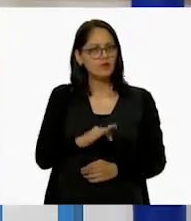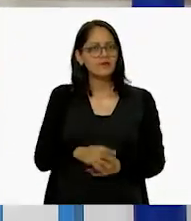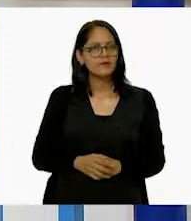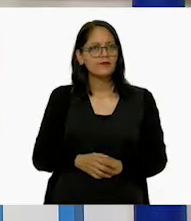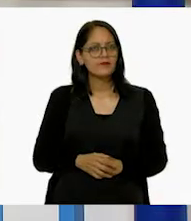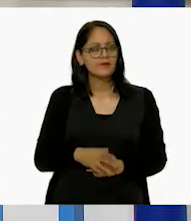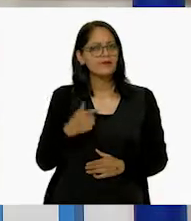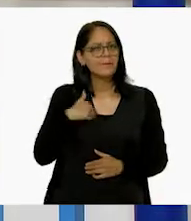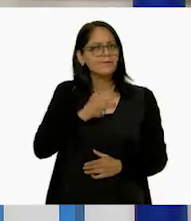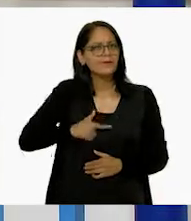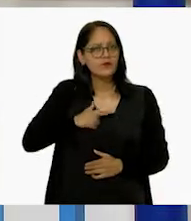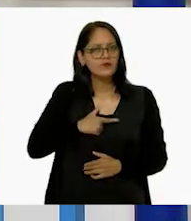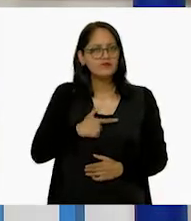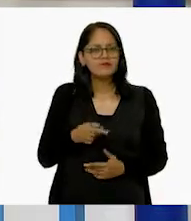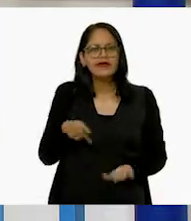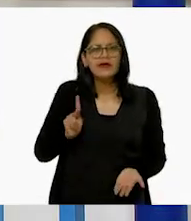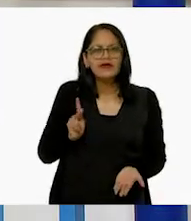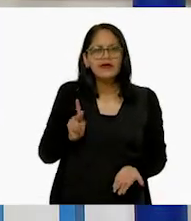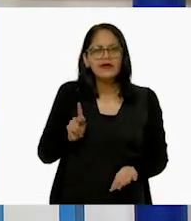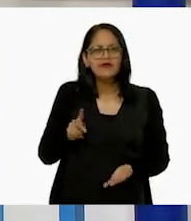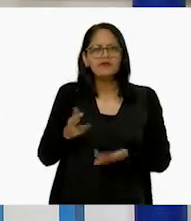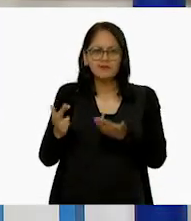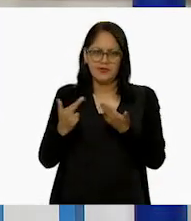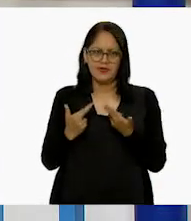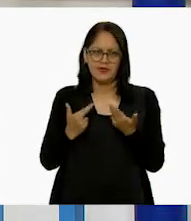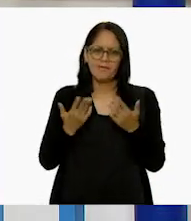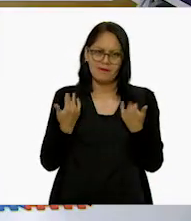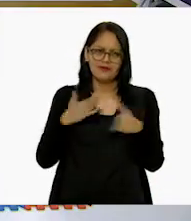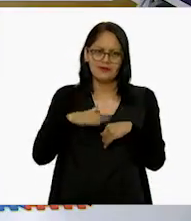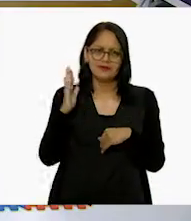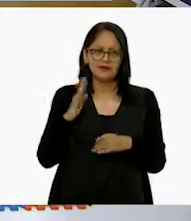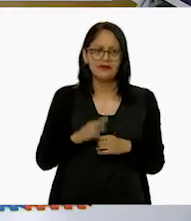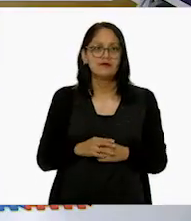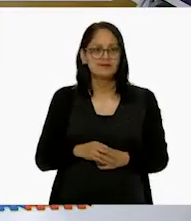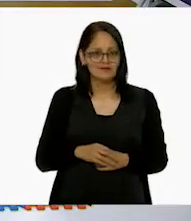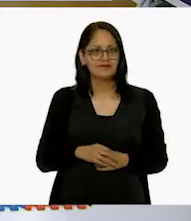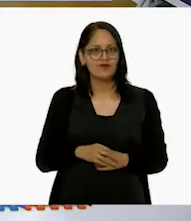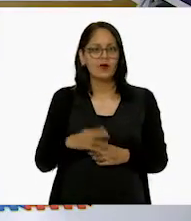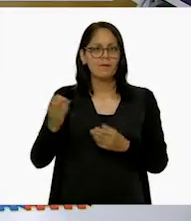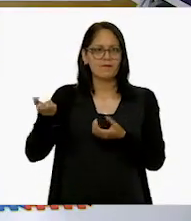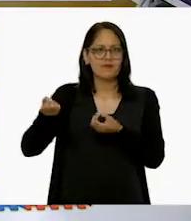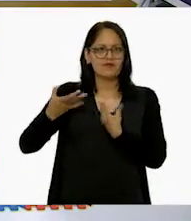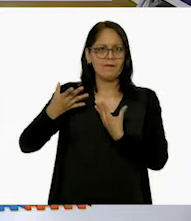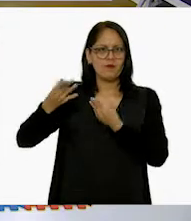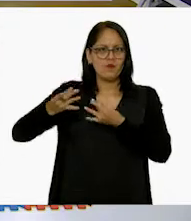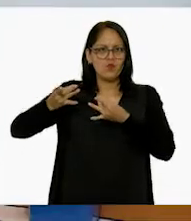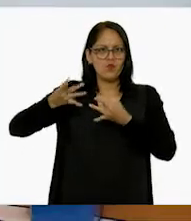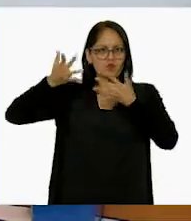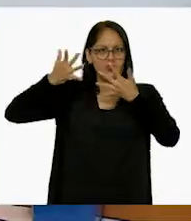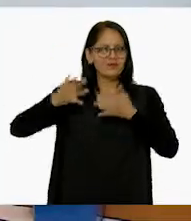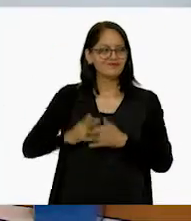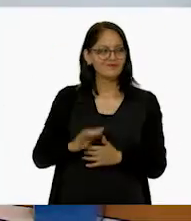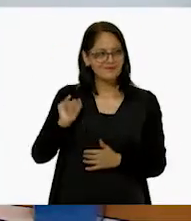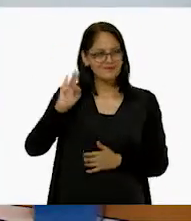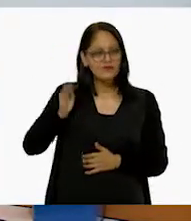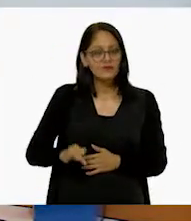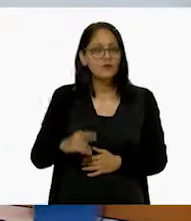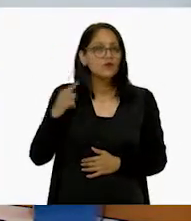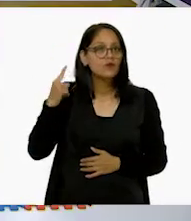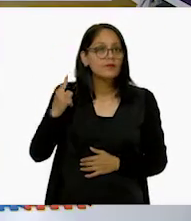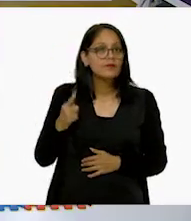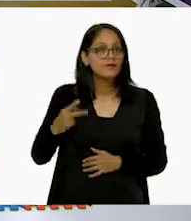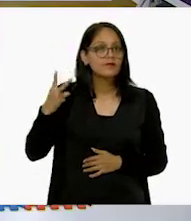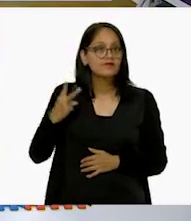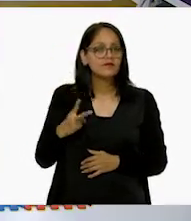gusto lo hago, pero ¿me puede regalar más poderes, mágico? Sí, te voy a dar más poderes. Entonces, ¿estás listo para recibirlos? Sí. Y dice,